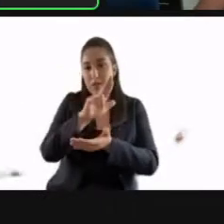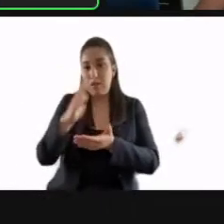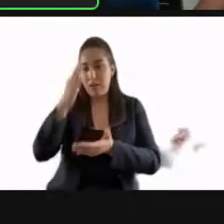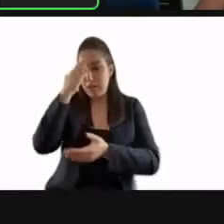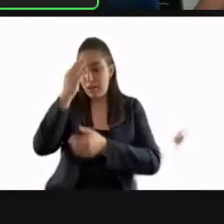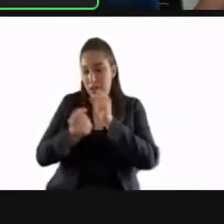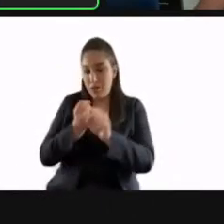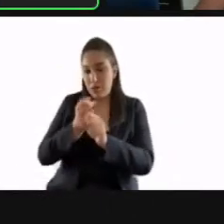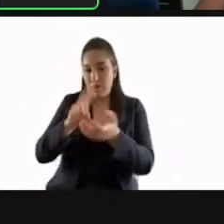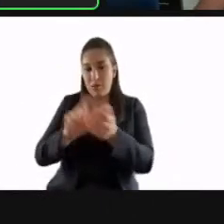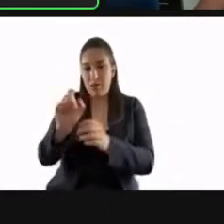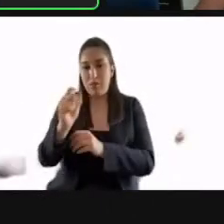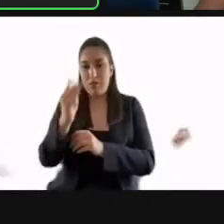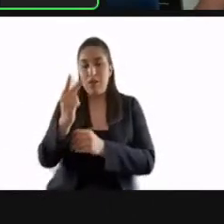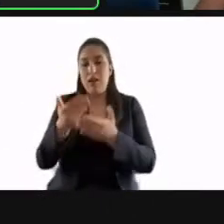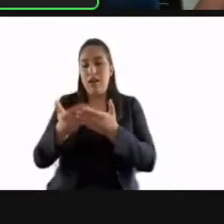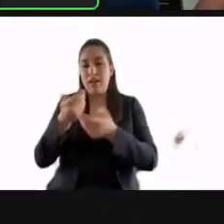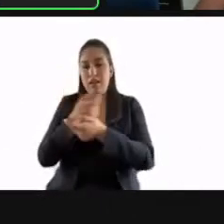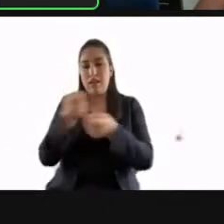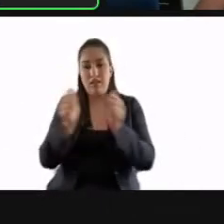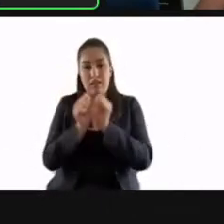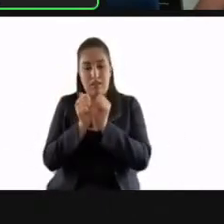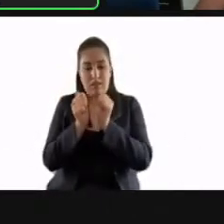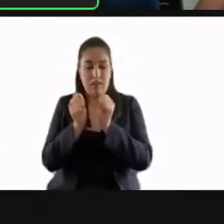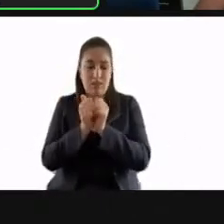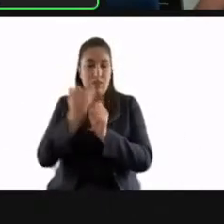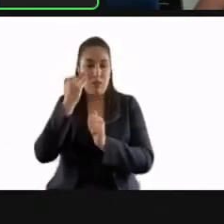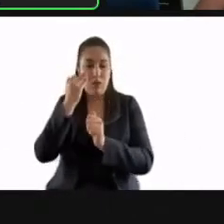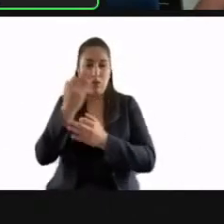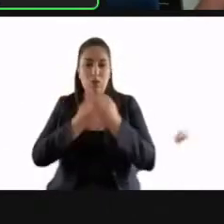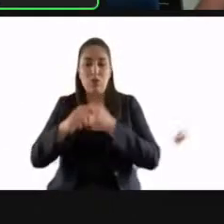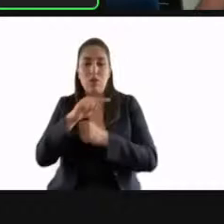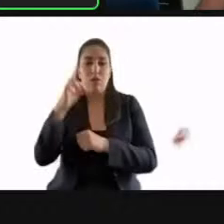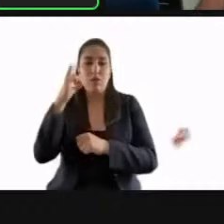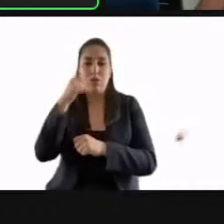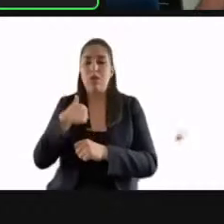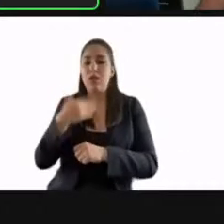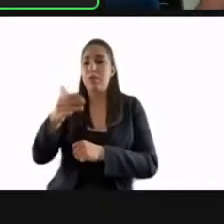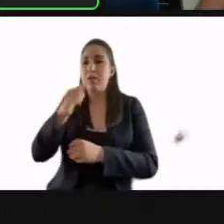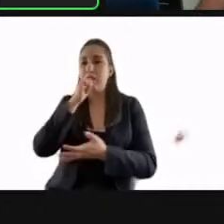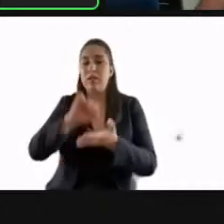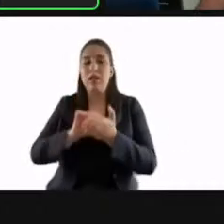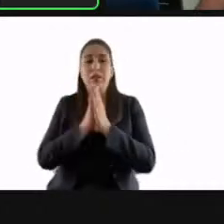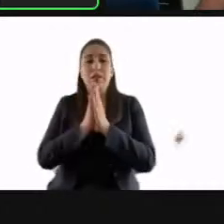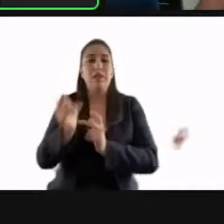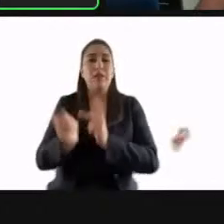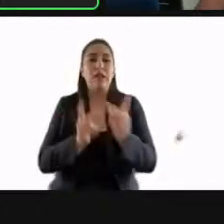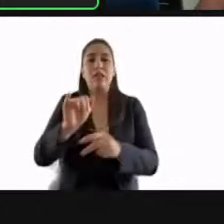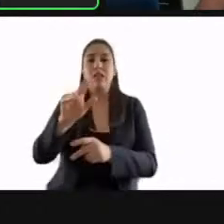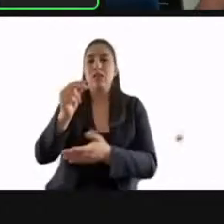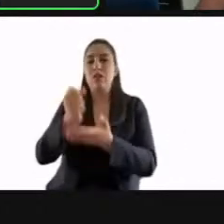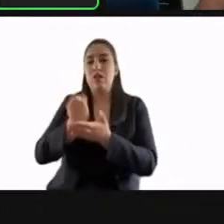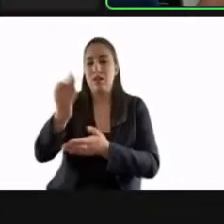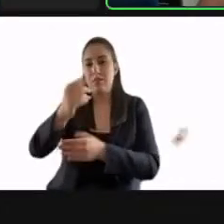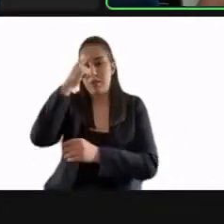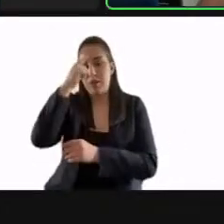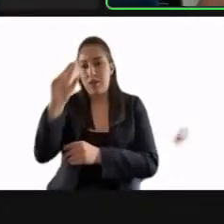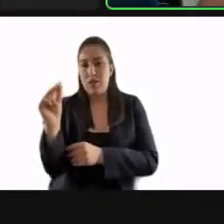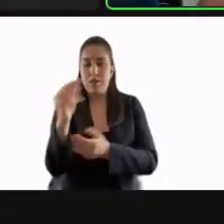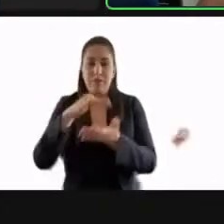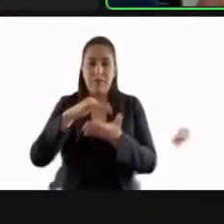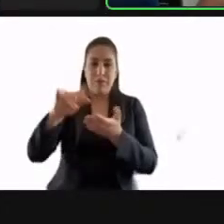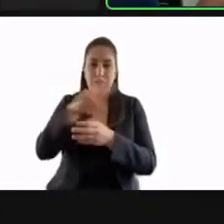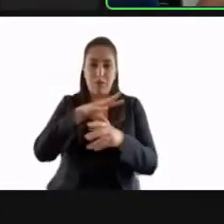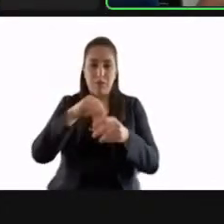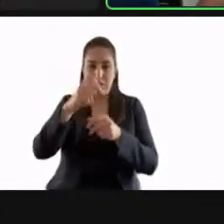tiempo y forma a las y los integrantes de esta comisión, consulto a la secretaria en votación económica si es de dispensarse la lectura de la misma. Quienes estén por